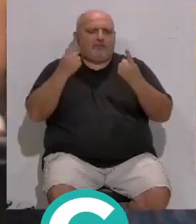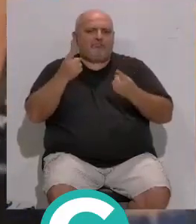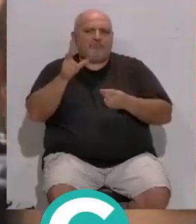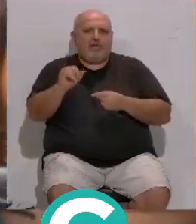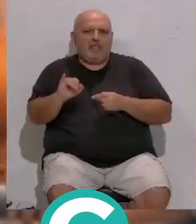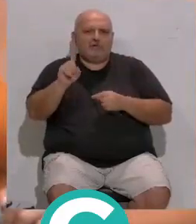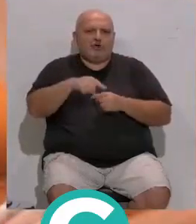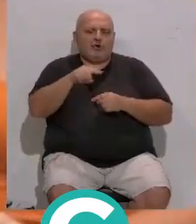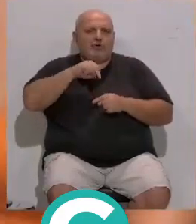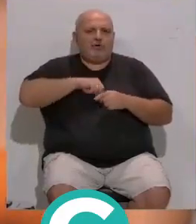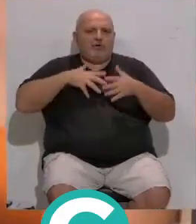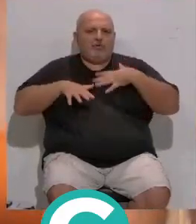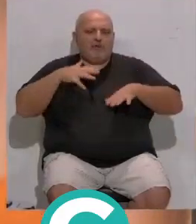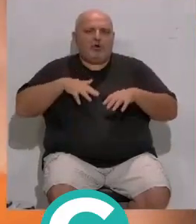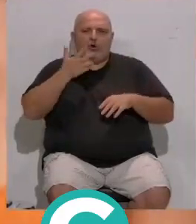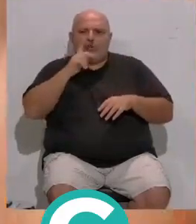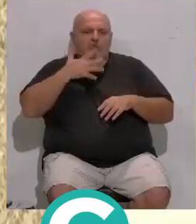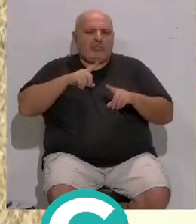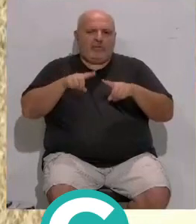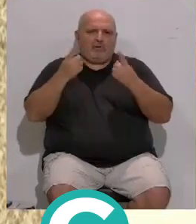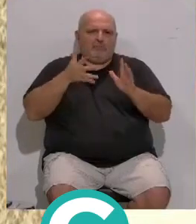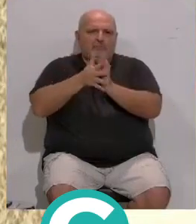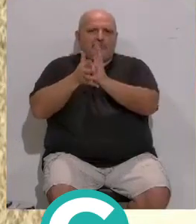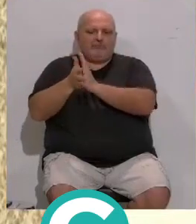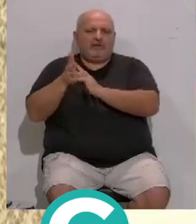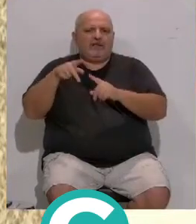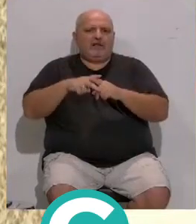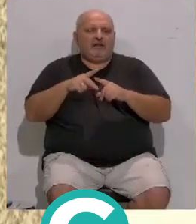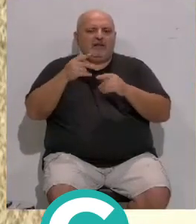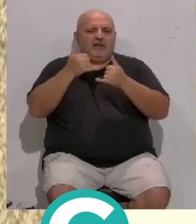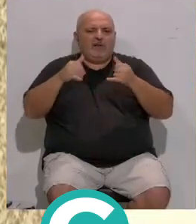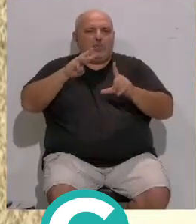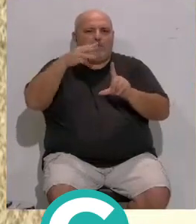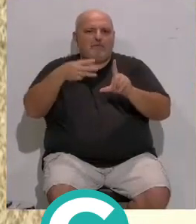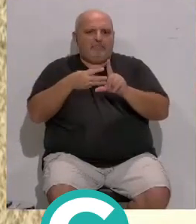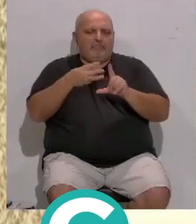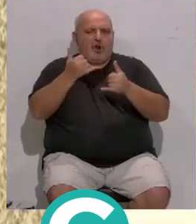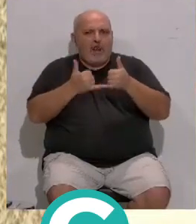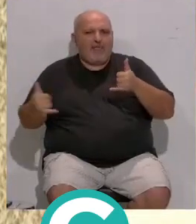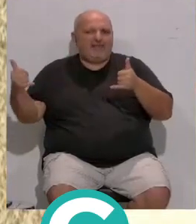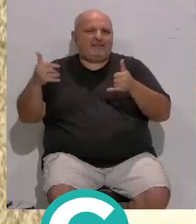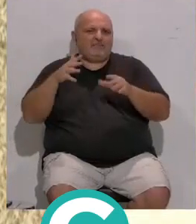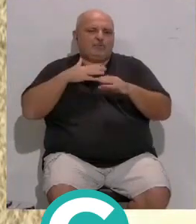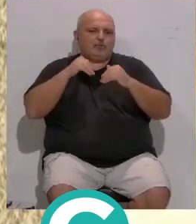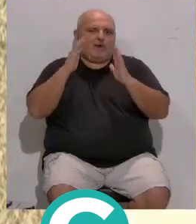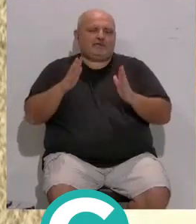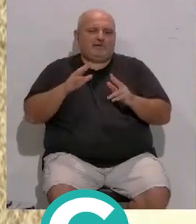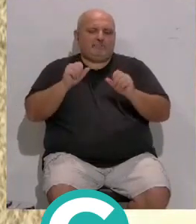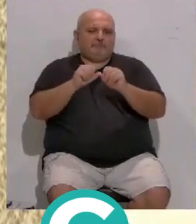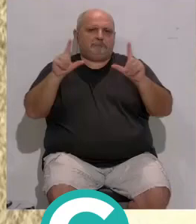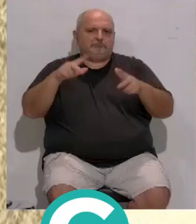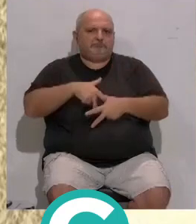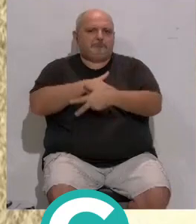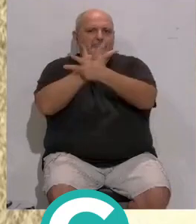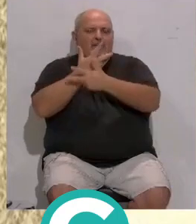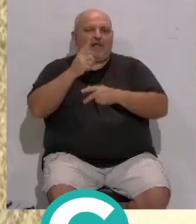que tengas conocimiento del mercado energético. Sé que va a haber talleres online... ...que muchas veces la gente lo prefiere desde su casa... ...va a haber